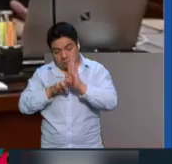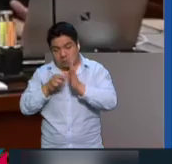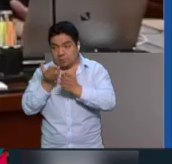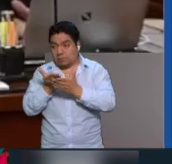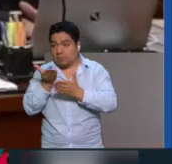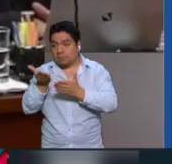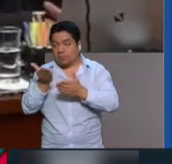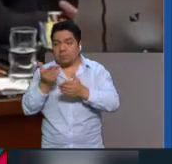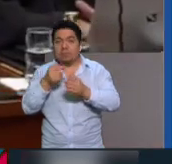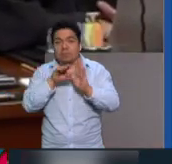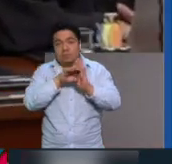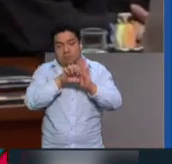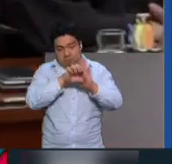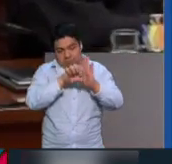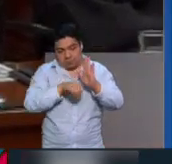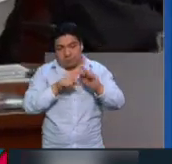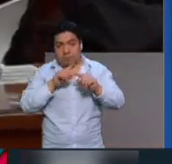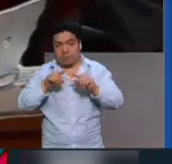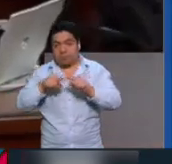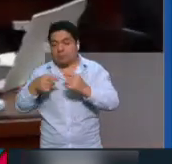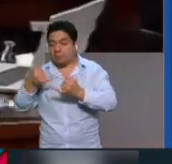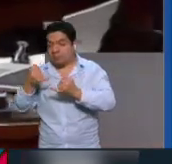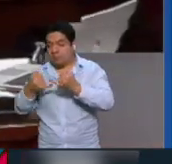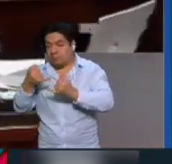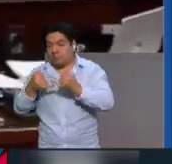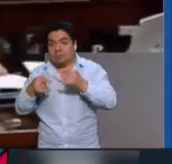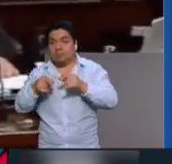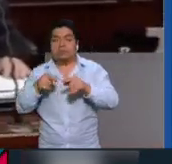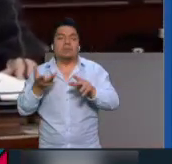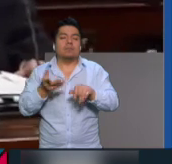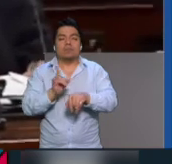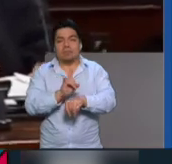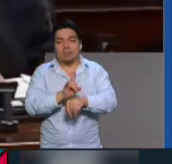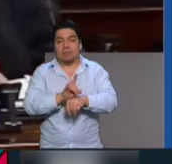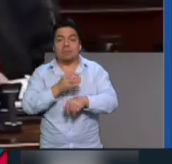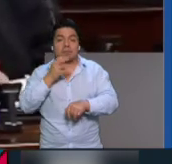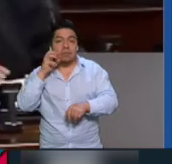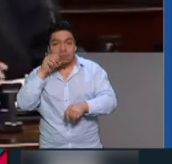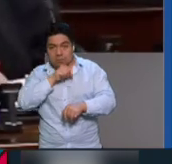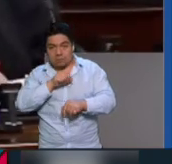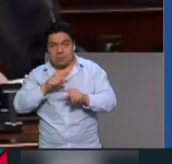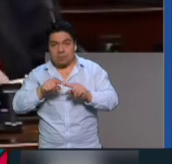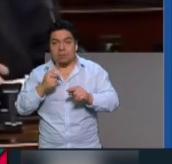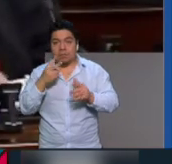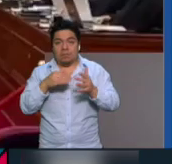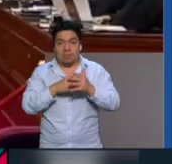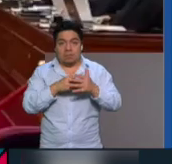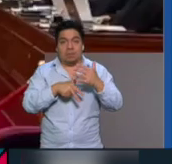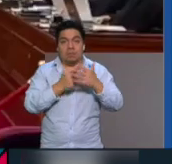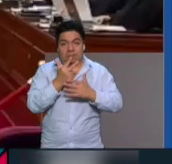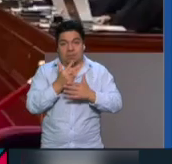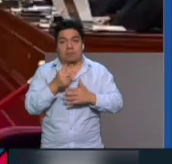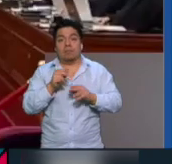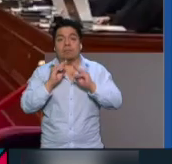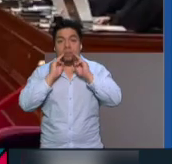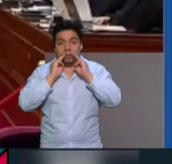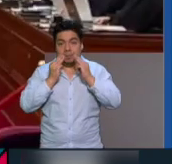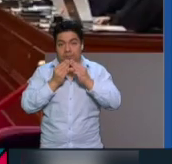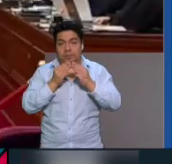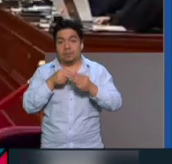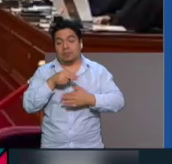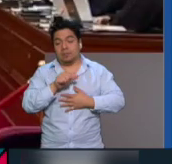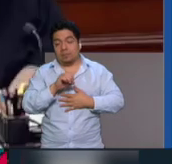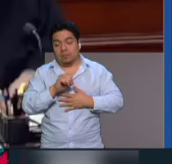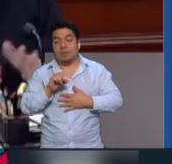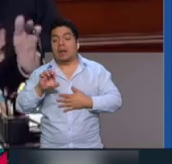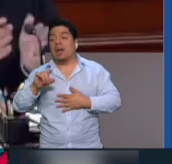ejemplos recordó casos en los que jueces han beneficiado a presuntos delincuentes, como cuando en 2013 se dejó en libertad al narcotraficante Rafael